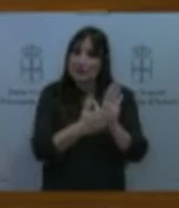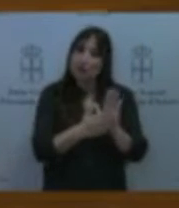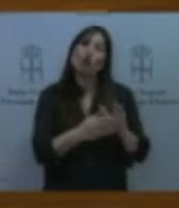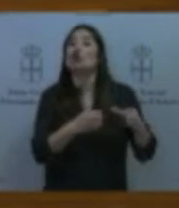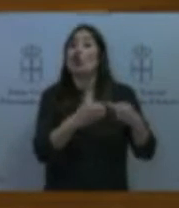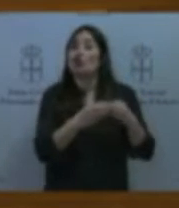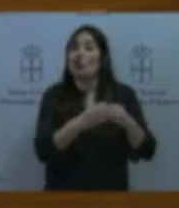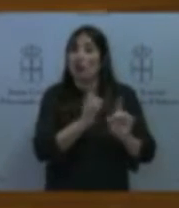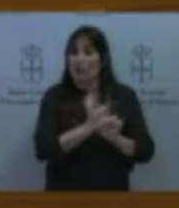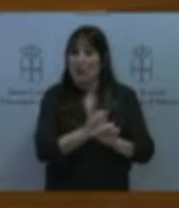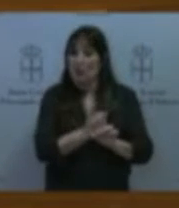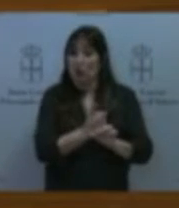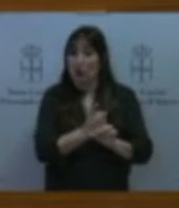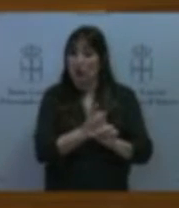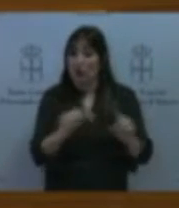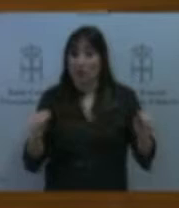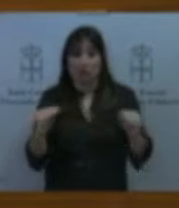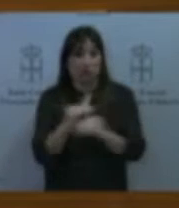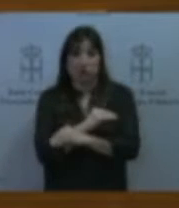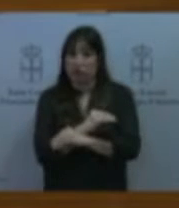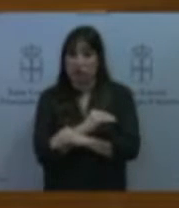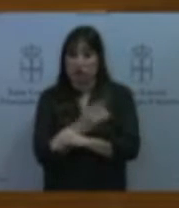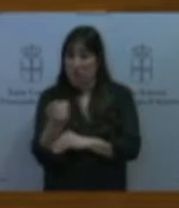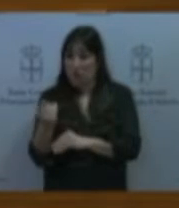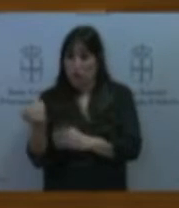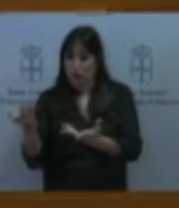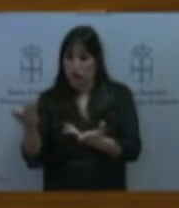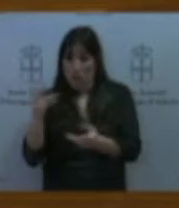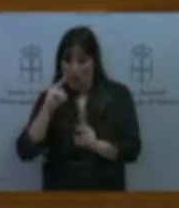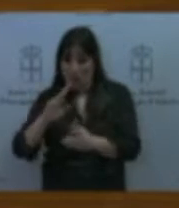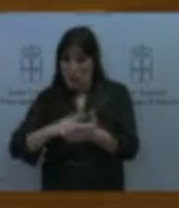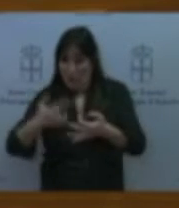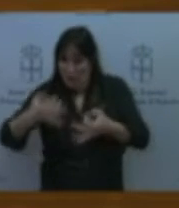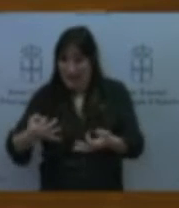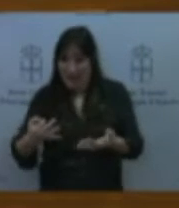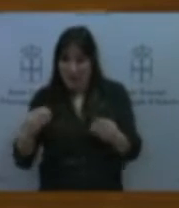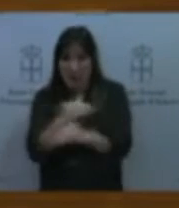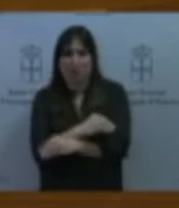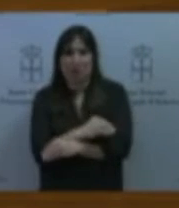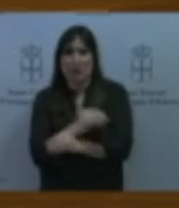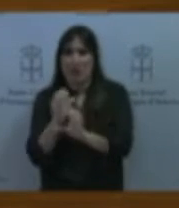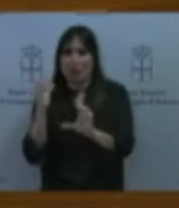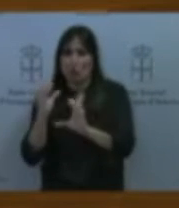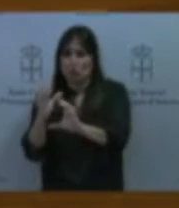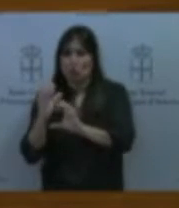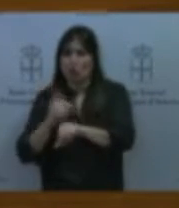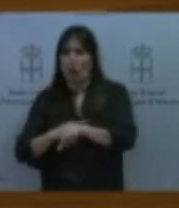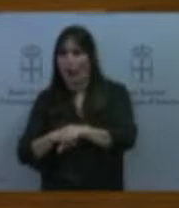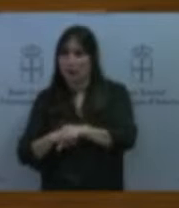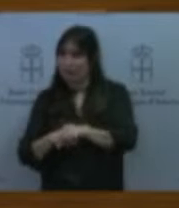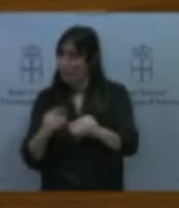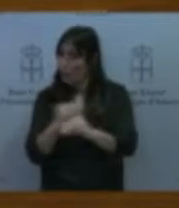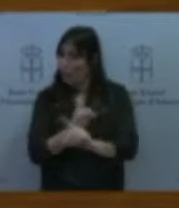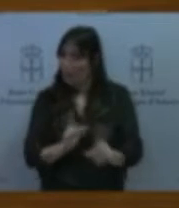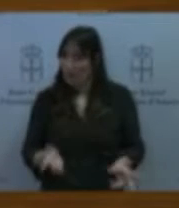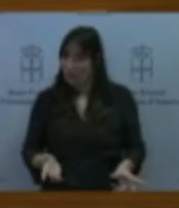con lo que ven día a día los vecinos y vecinas de Viménez de los buses que pasan por delante de su casa y es un problema todavía